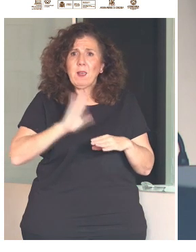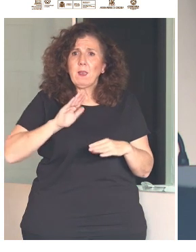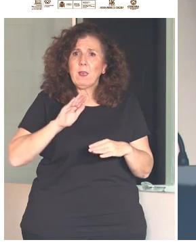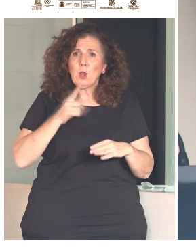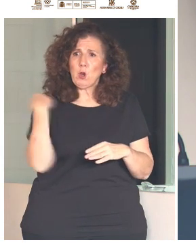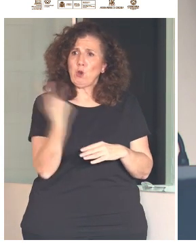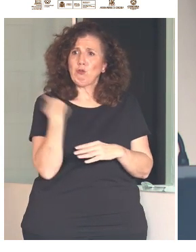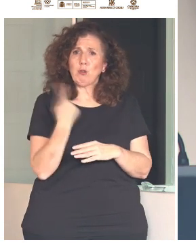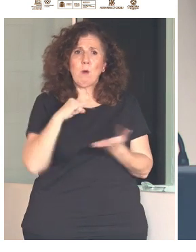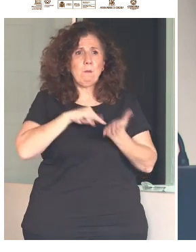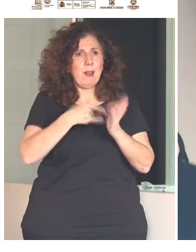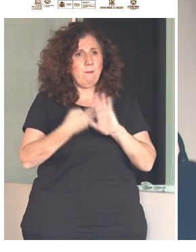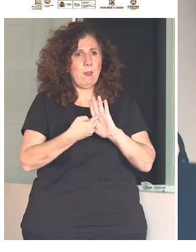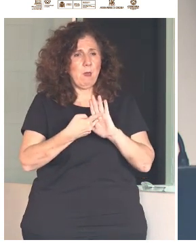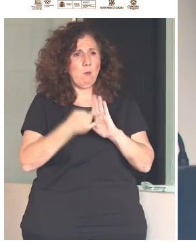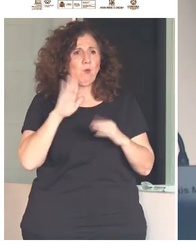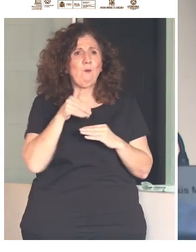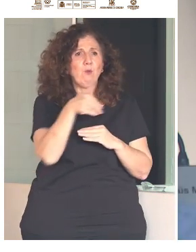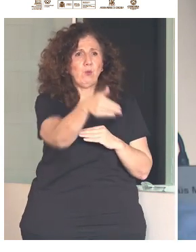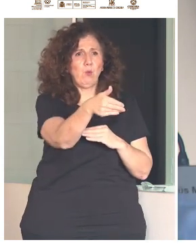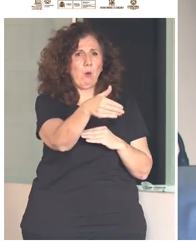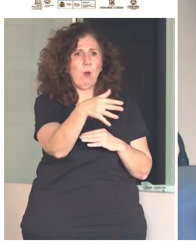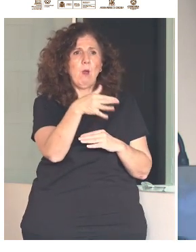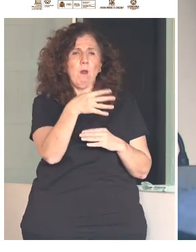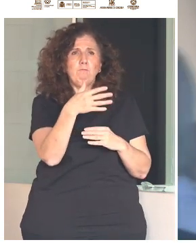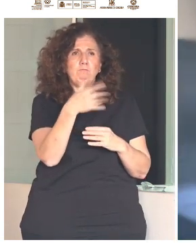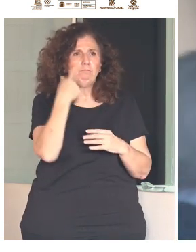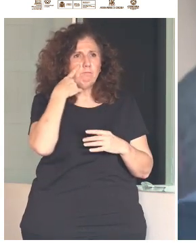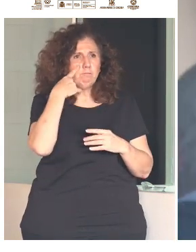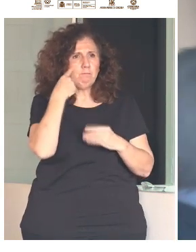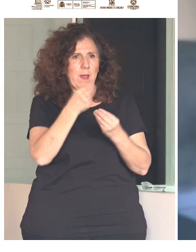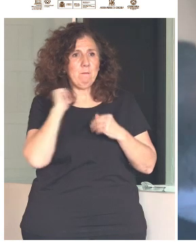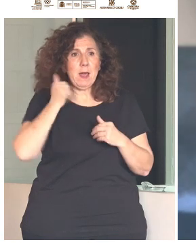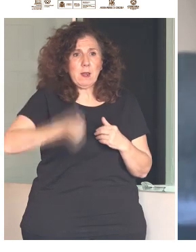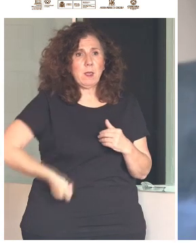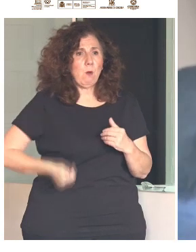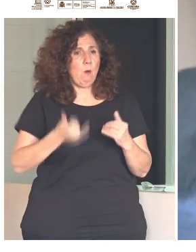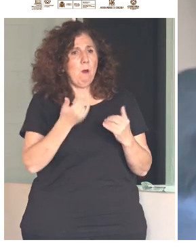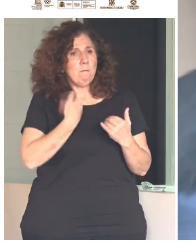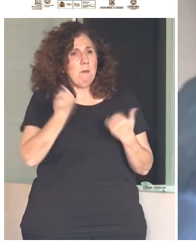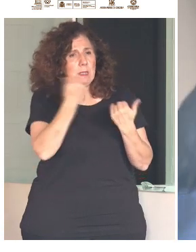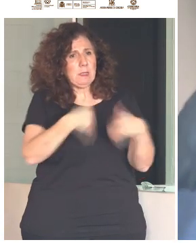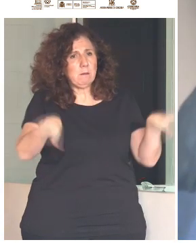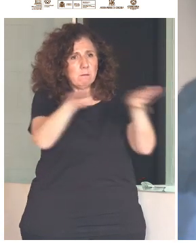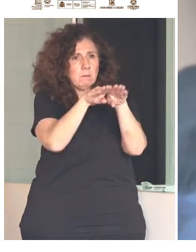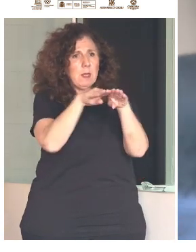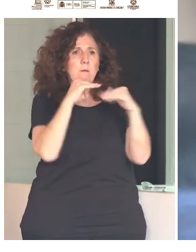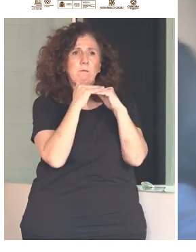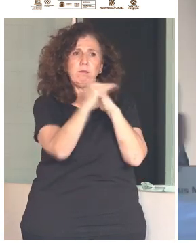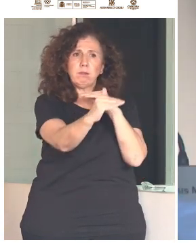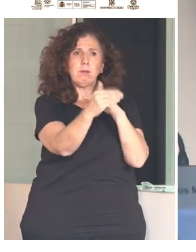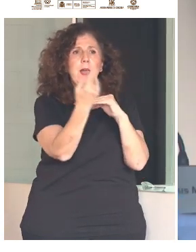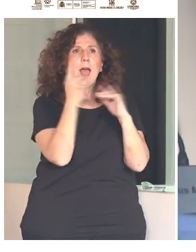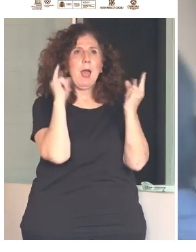prometedor basado en la inclusión, en la equidad, en la paz y en la sostenibilidad ambiental,